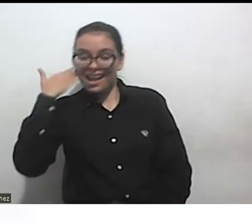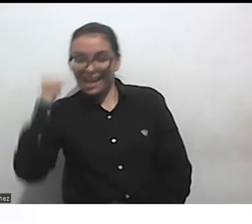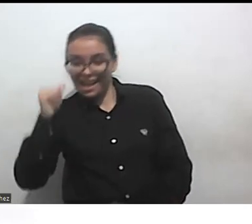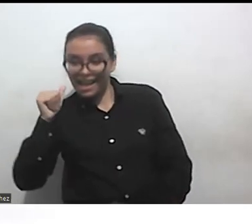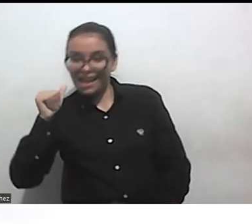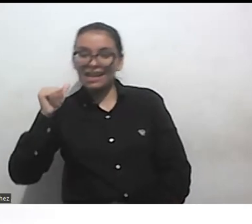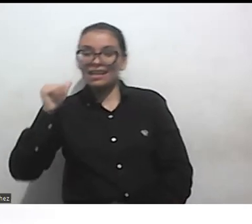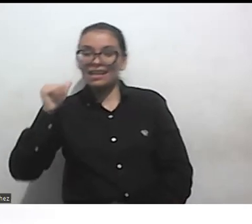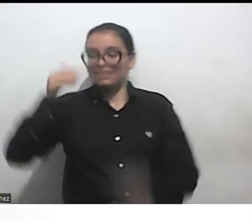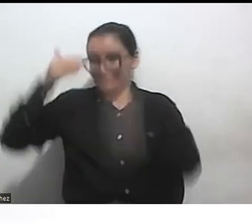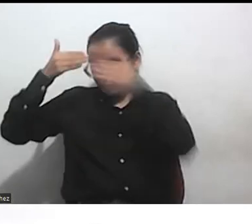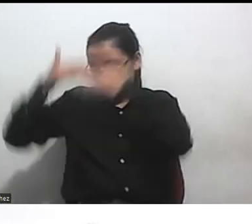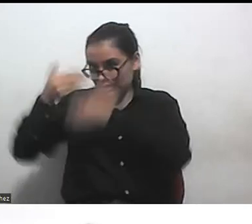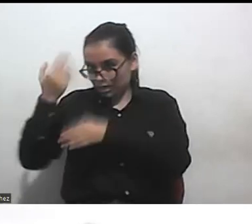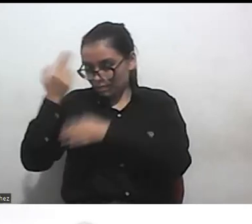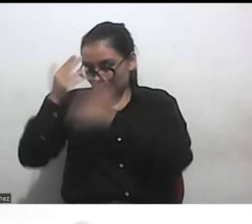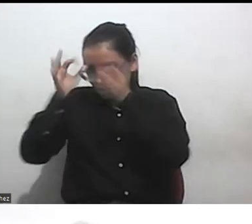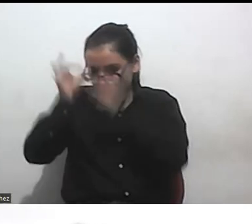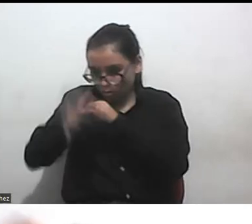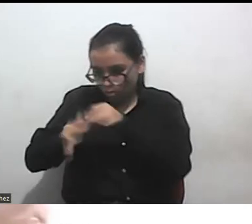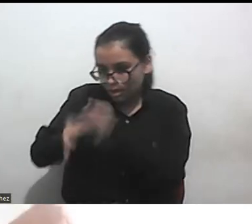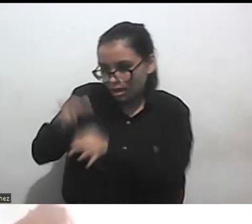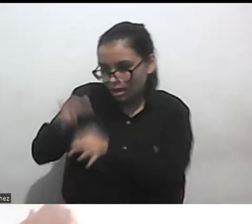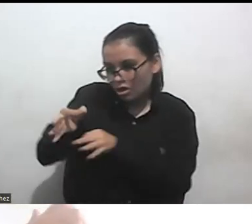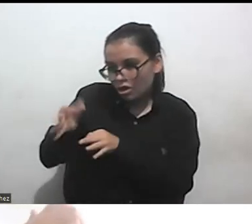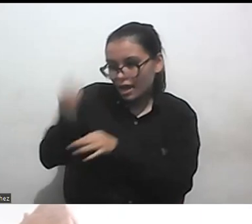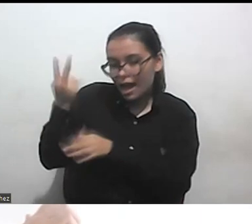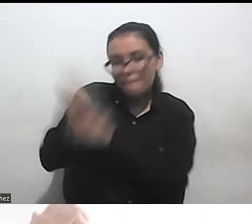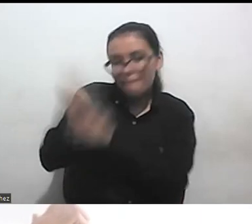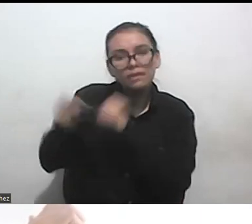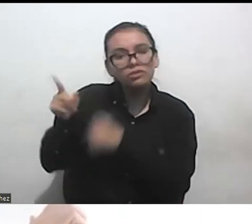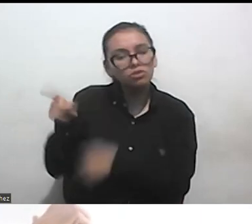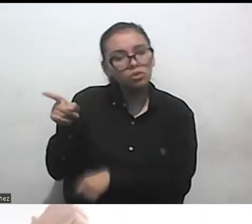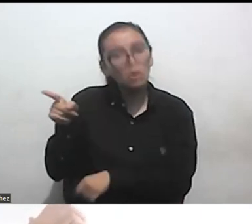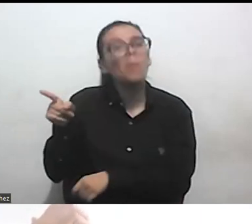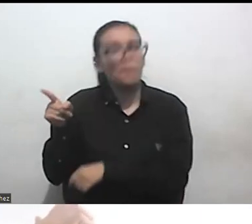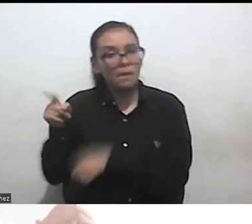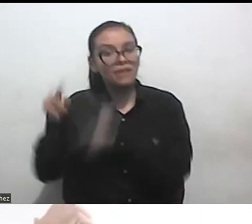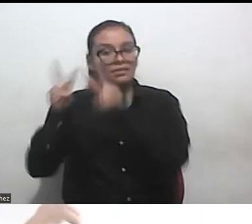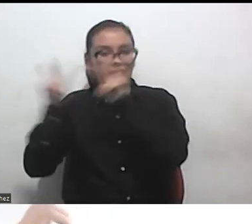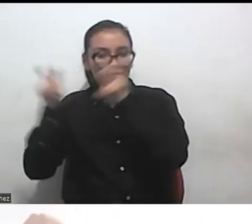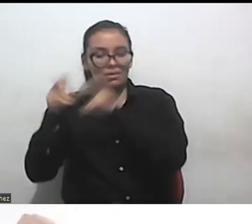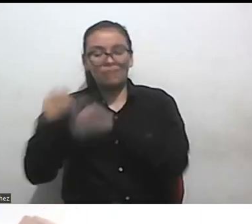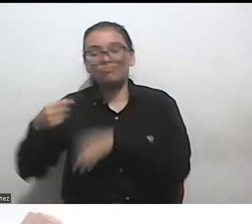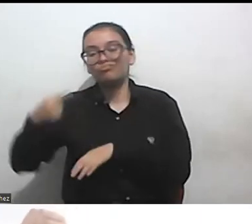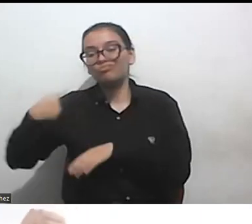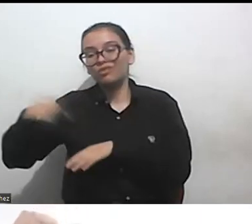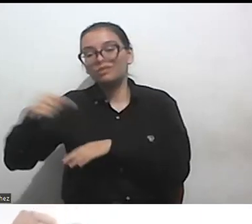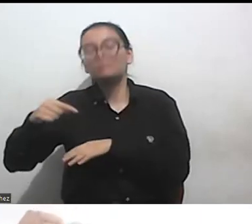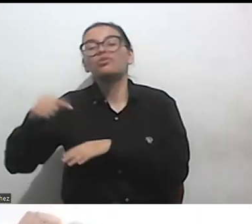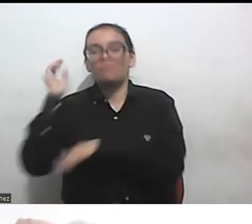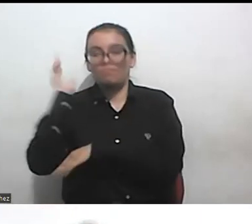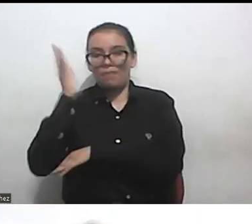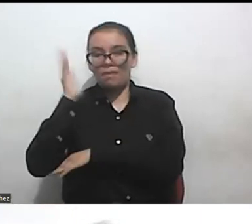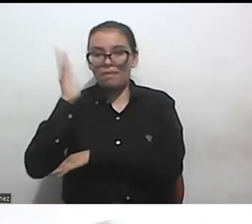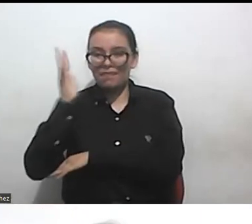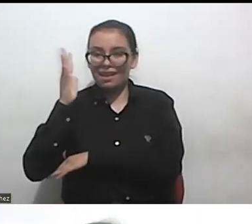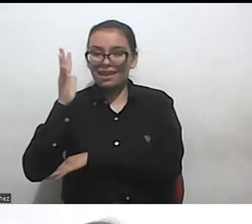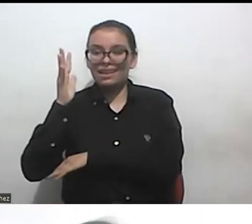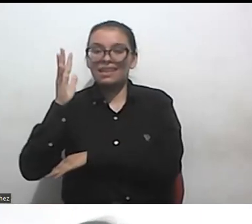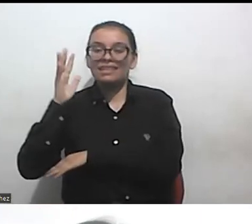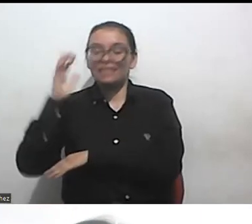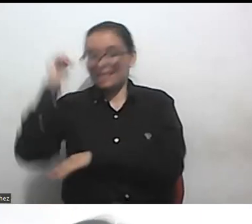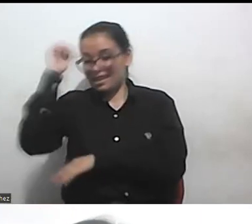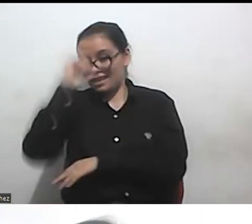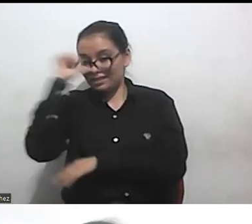están empezando a plantear el tema y pronto va haber un lanzamiento de un informe sobre racismo y capacitismo en Colombia